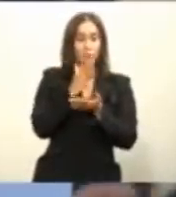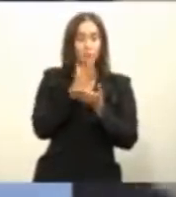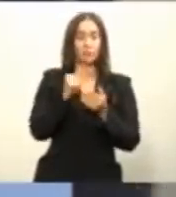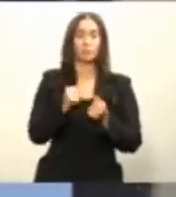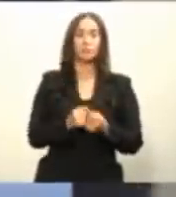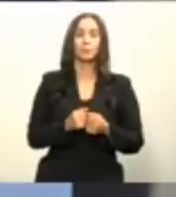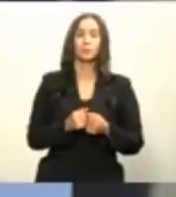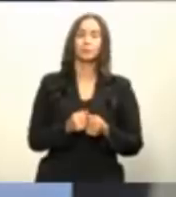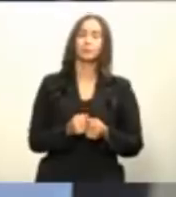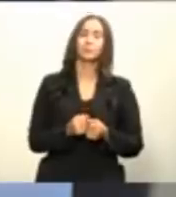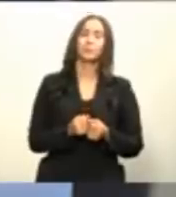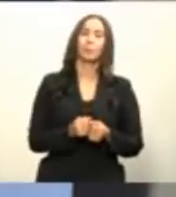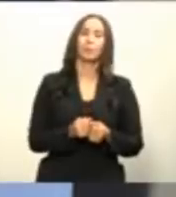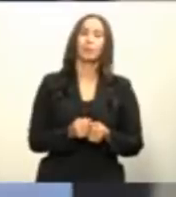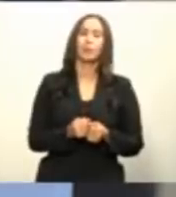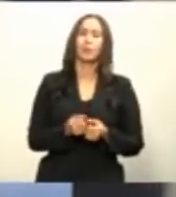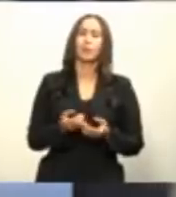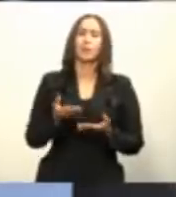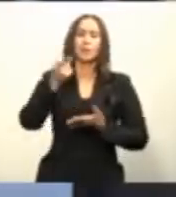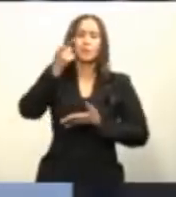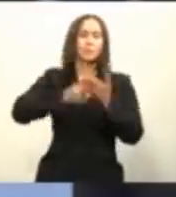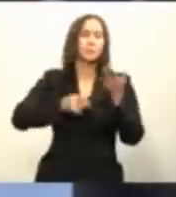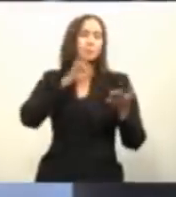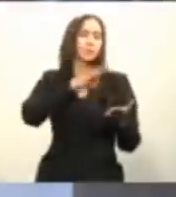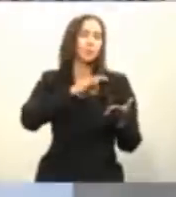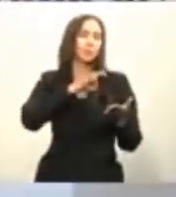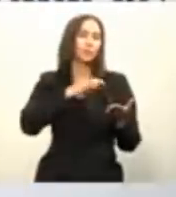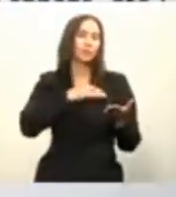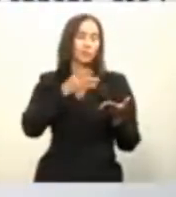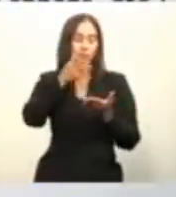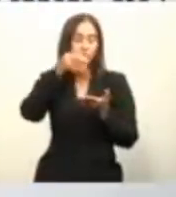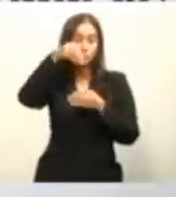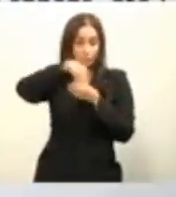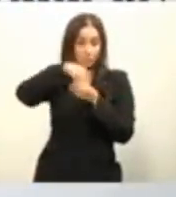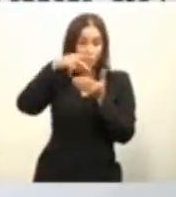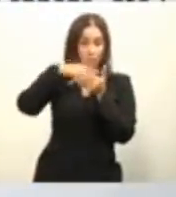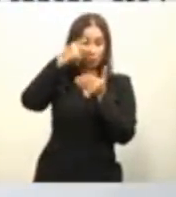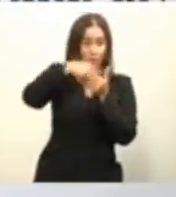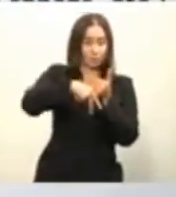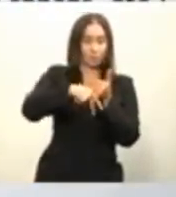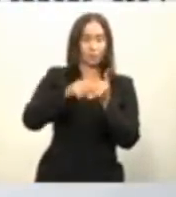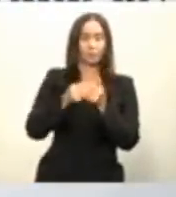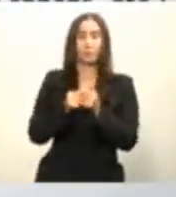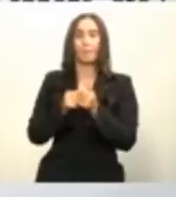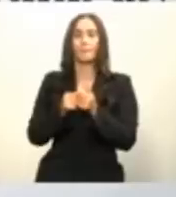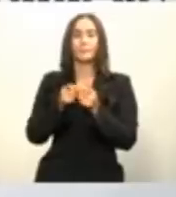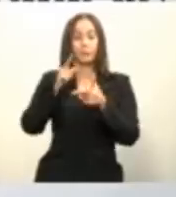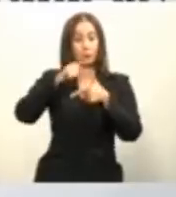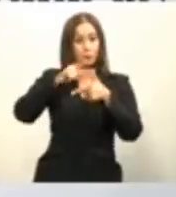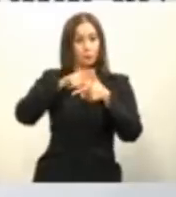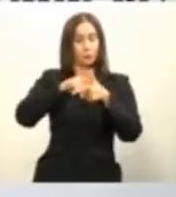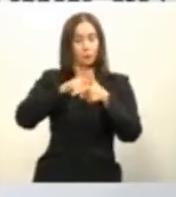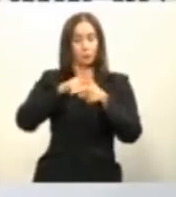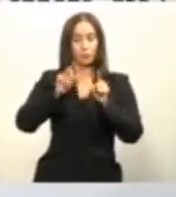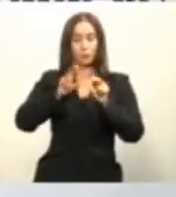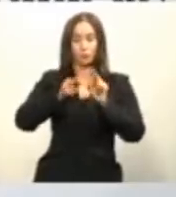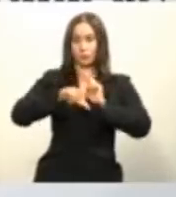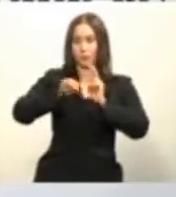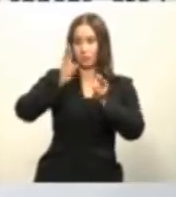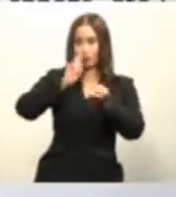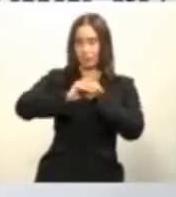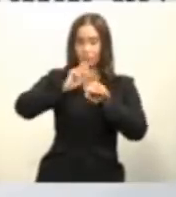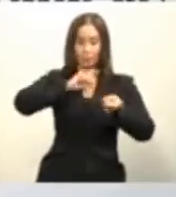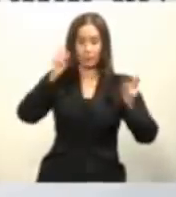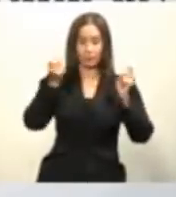qué beneficios traería el plan primero dos beneficios importantes primero el proceso de renovación urbana que la parte de darle valor